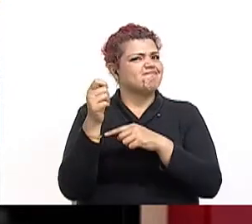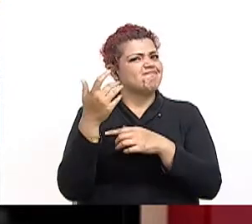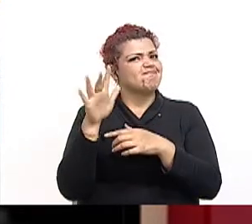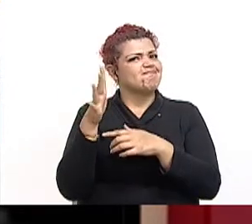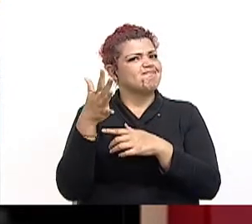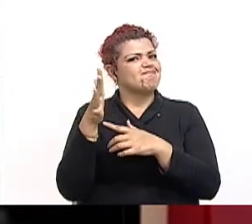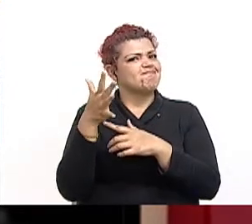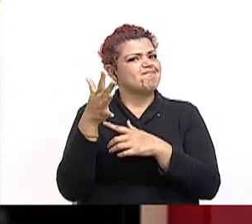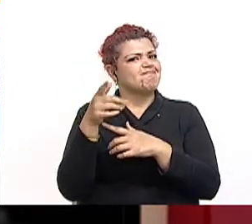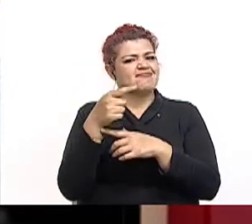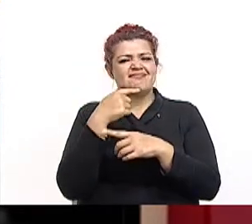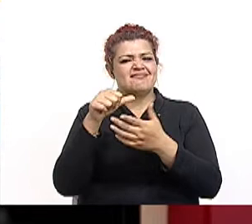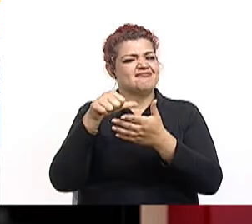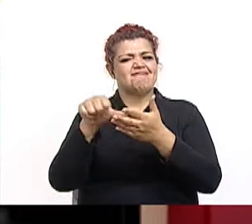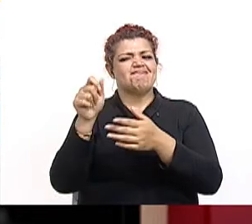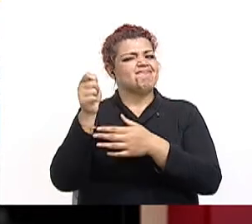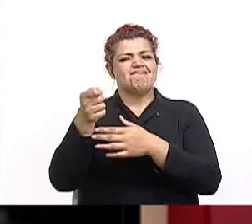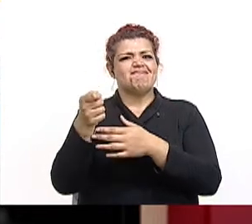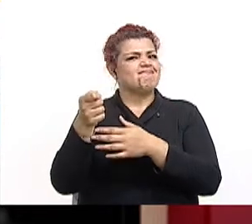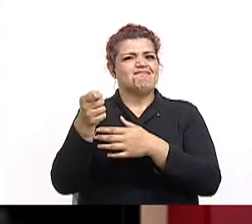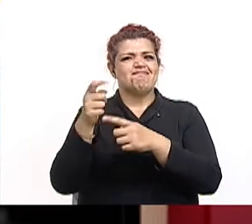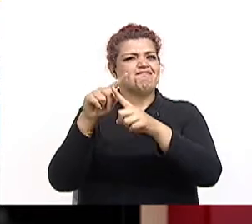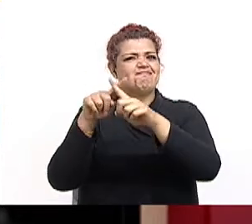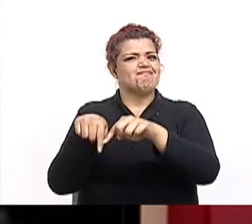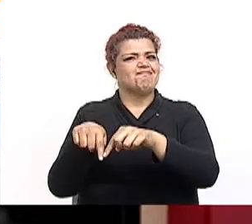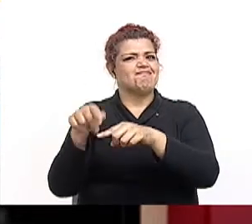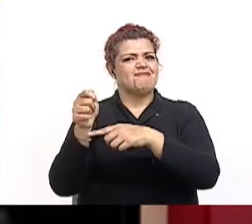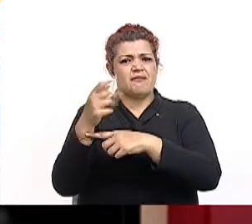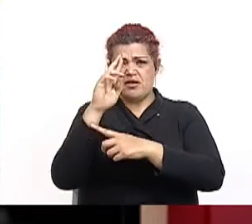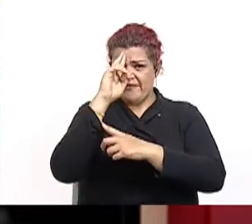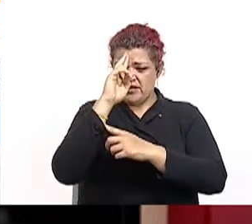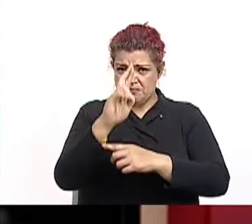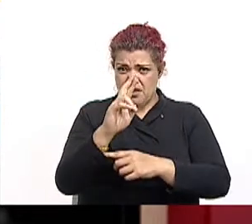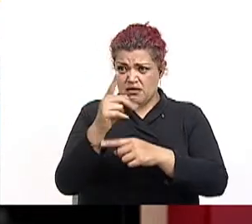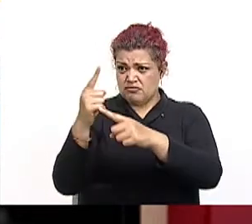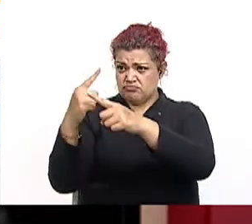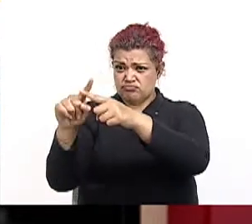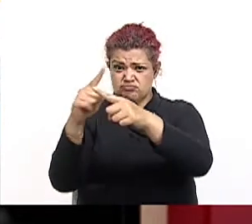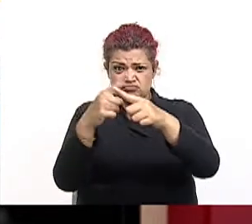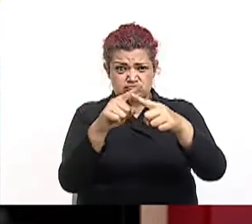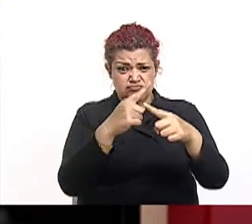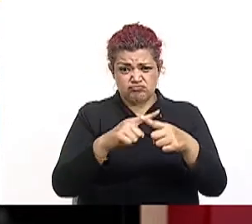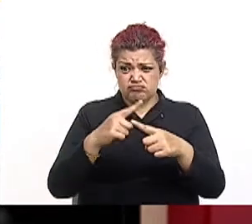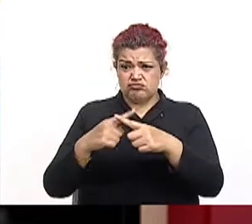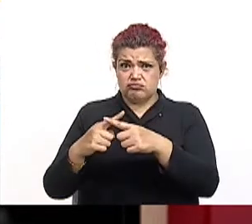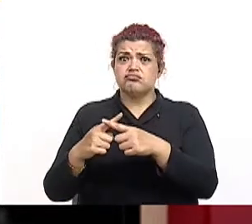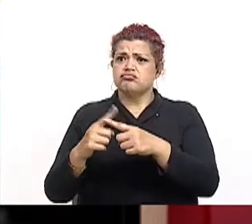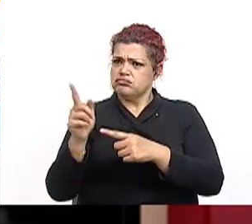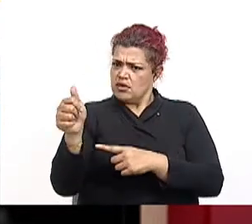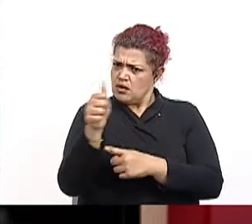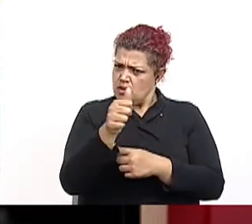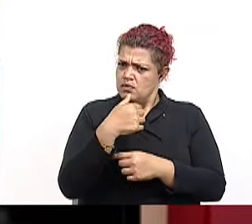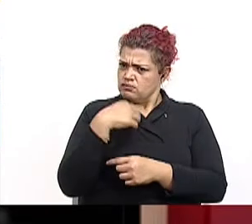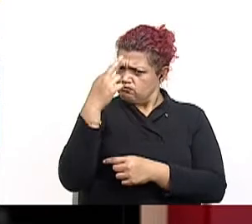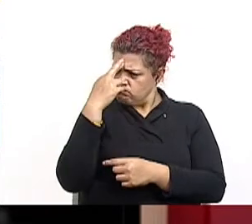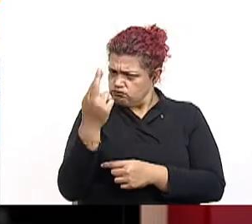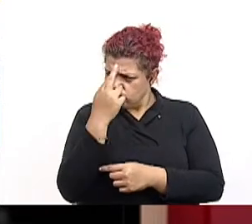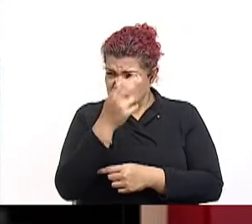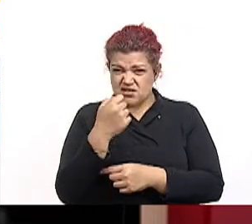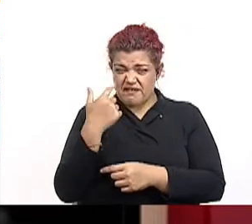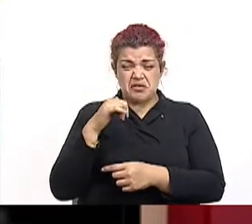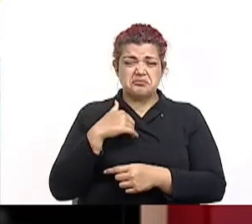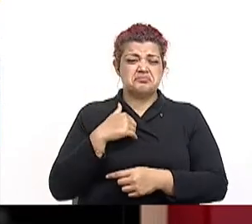y a las etiquetas. Siempre es importante el respeto por la diferencia de todas y todos, así que cuando hablemos de